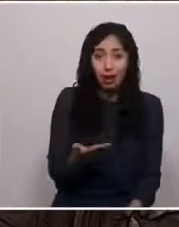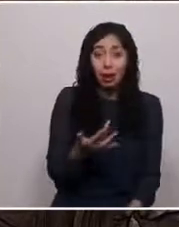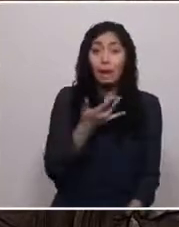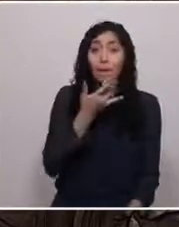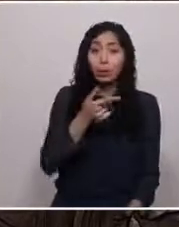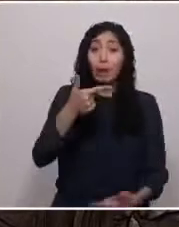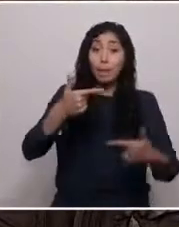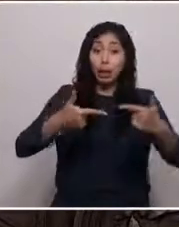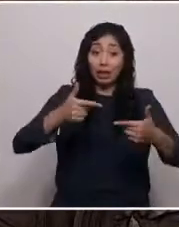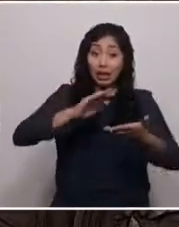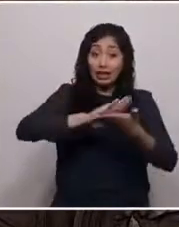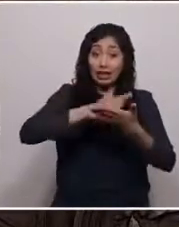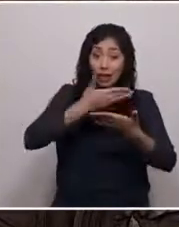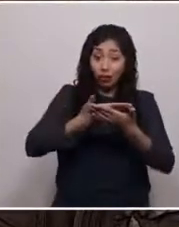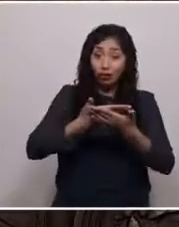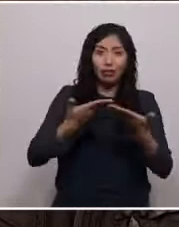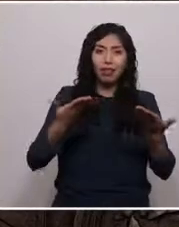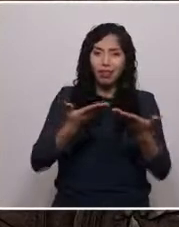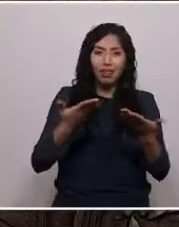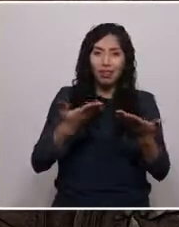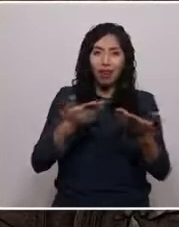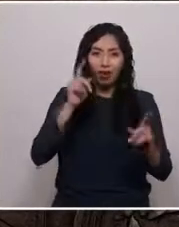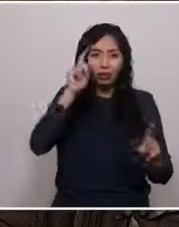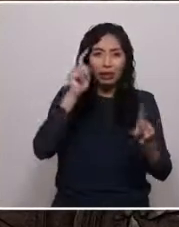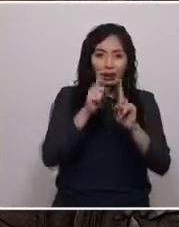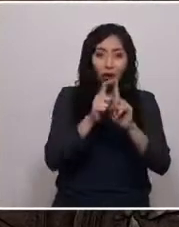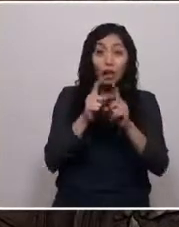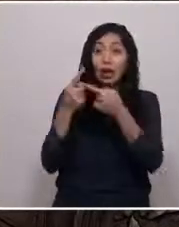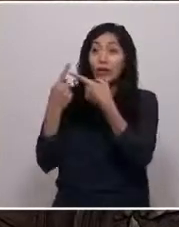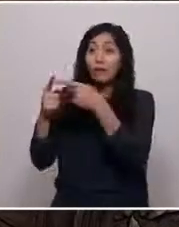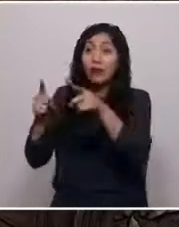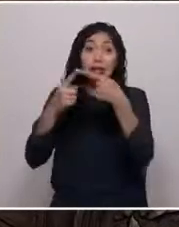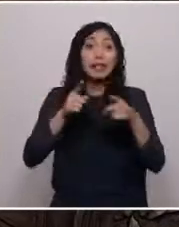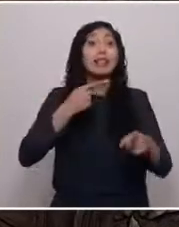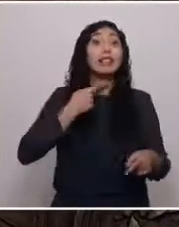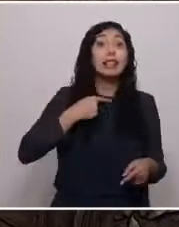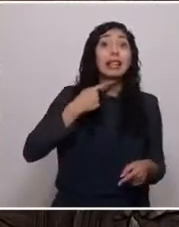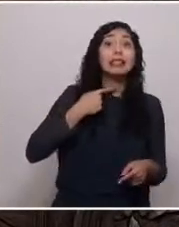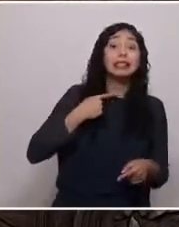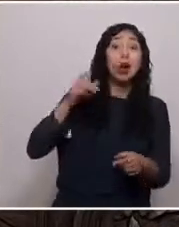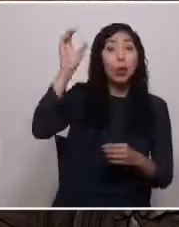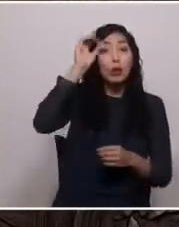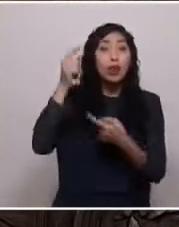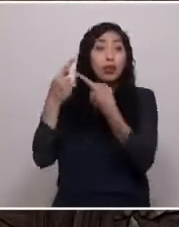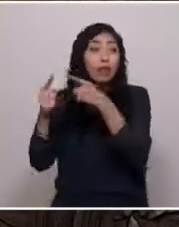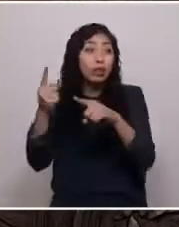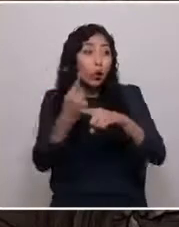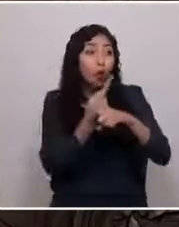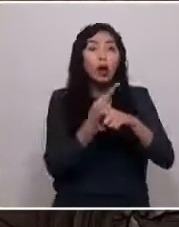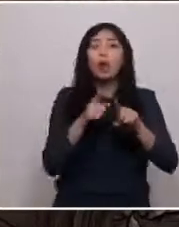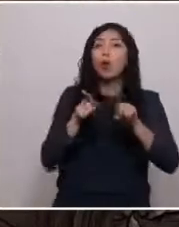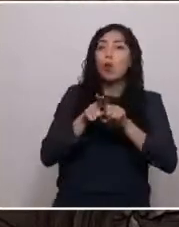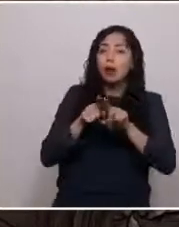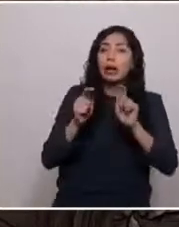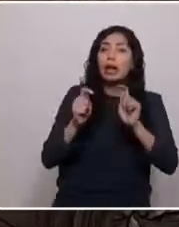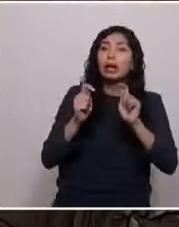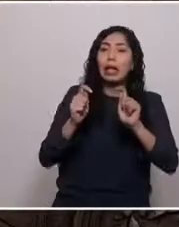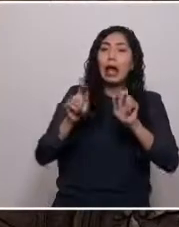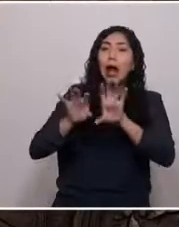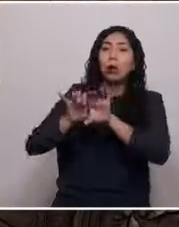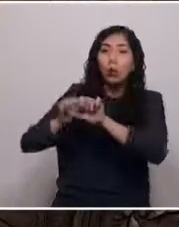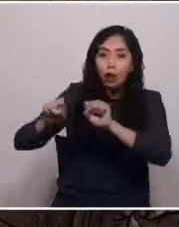conciliar las diferencias de intereses en una sociedad y apuntar a construir pactos que otorguen certeza